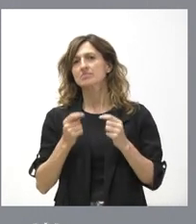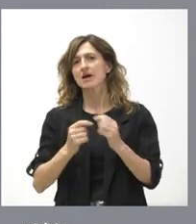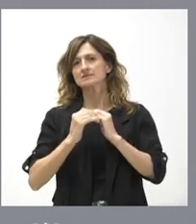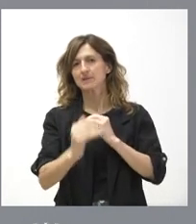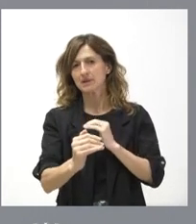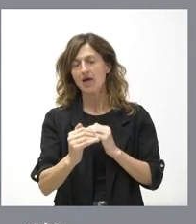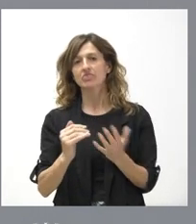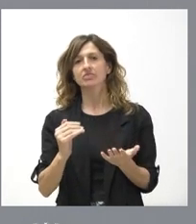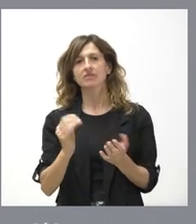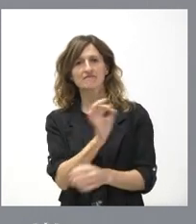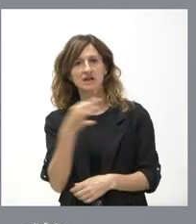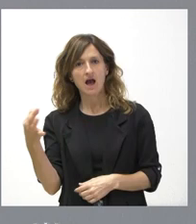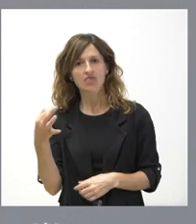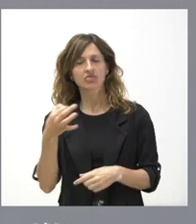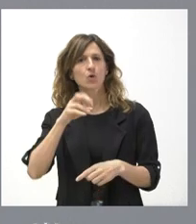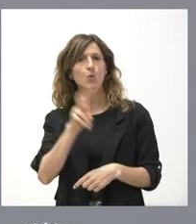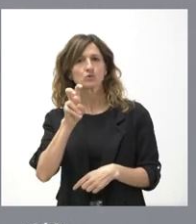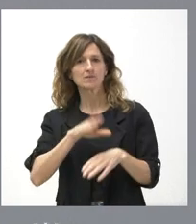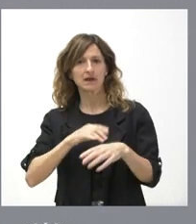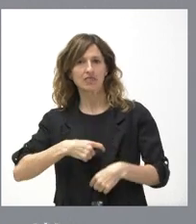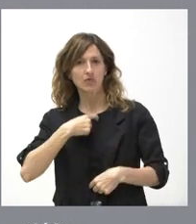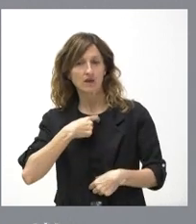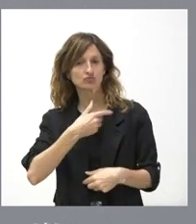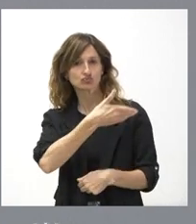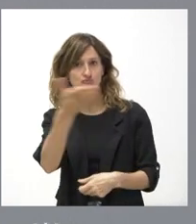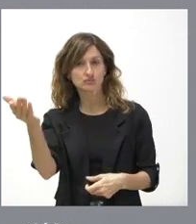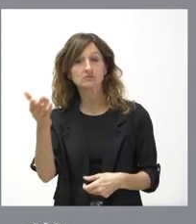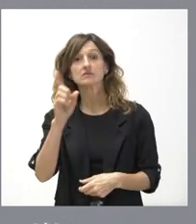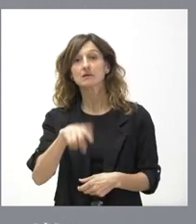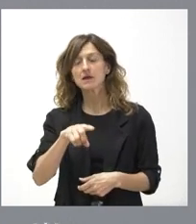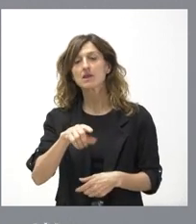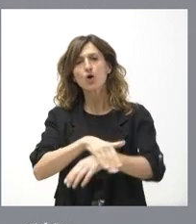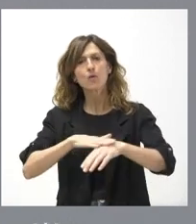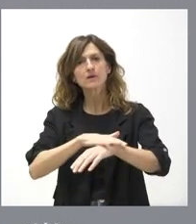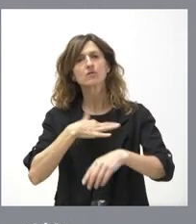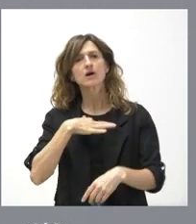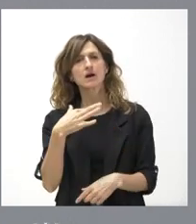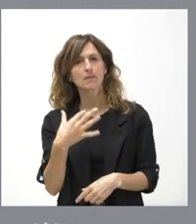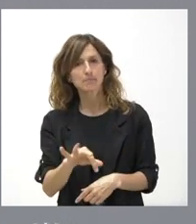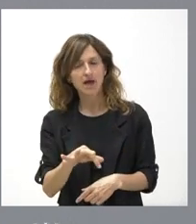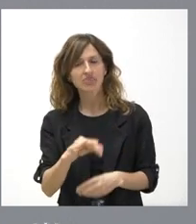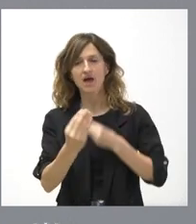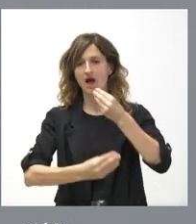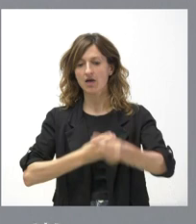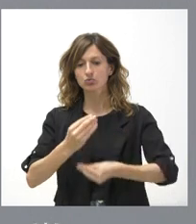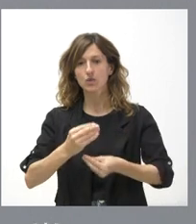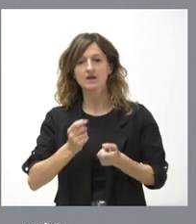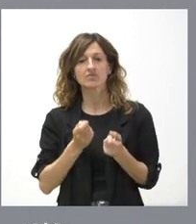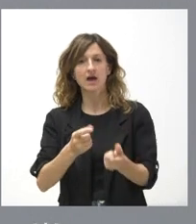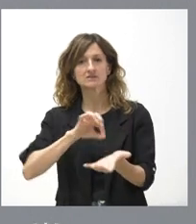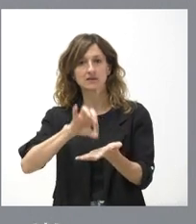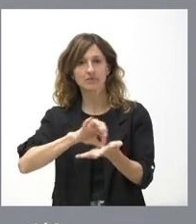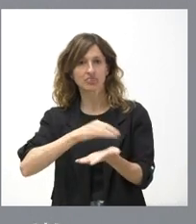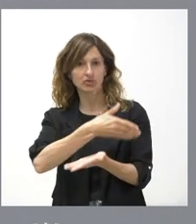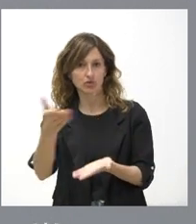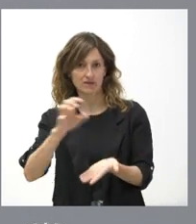un Gobierno eficaz, un Gobierno útil para los ciudadanos y un Gobierno que está siendo capaz de actuar al servicio de la gente de Castilla y